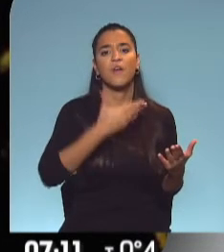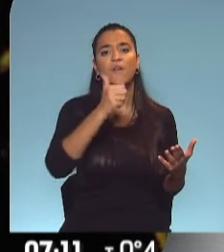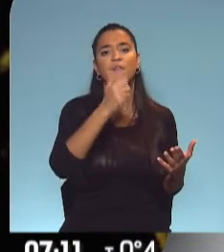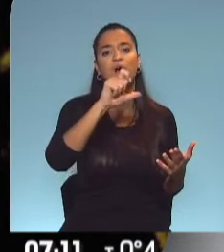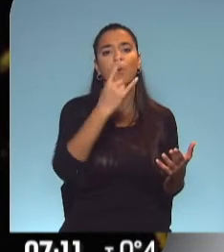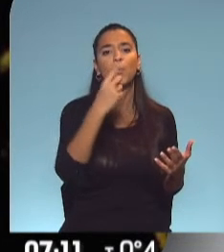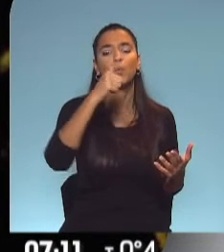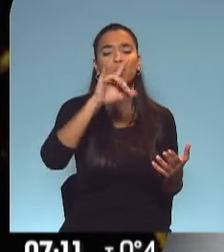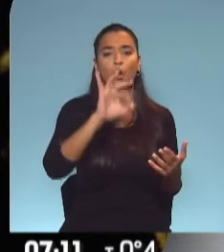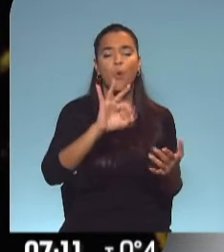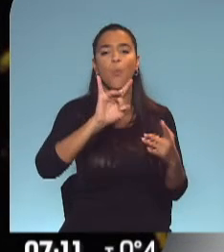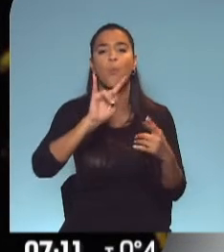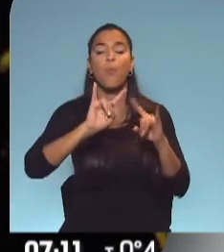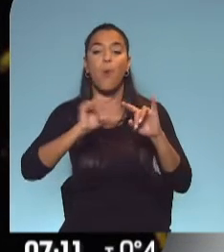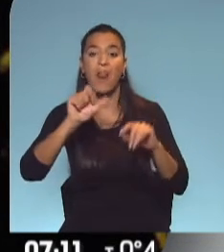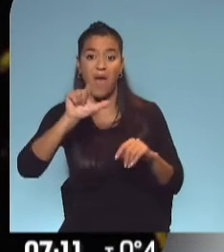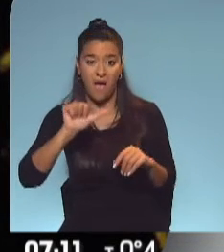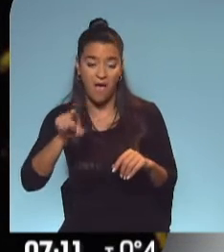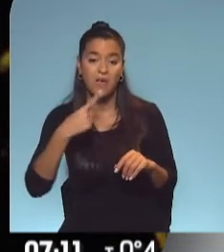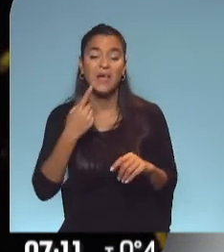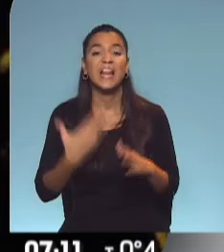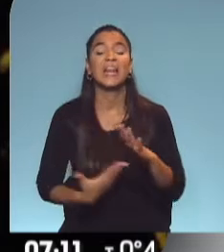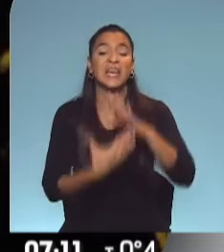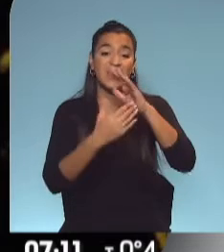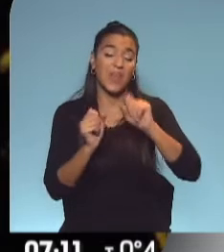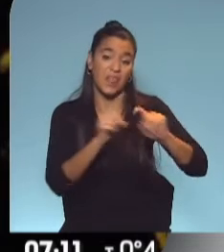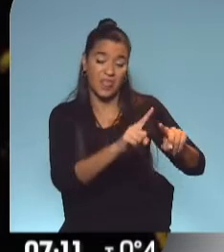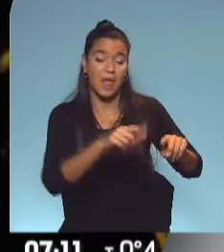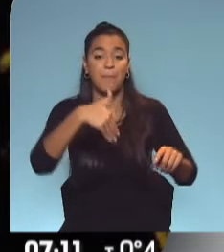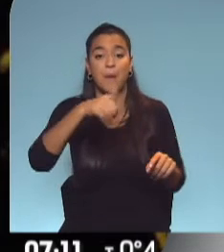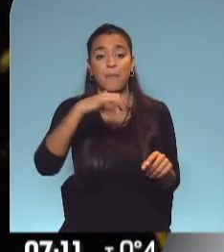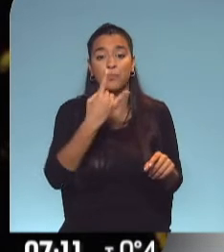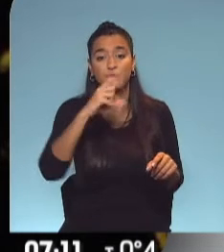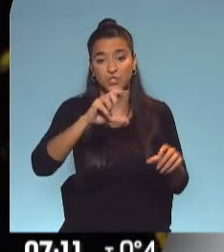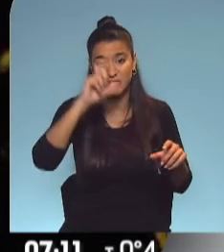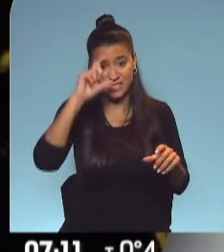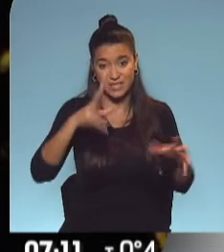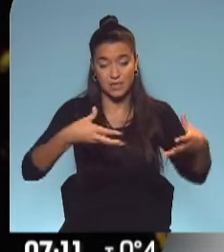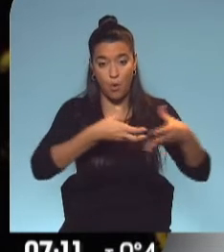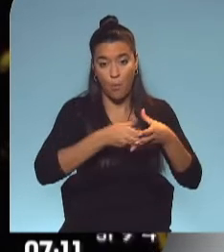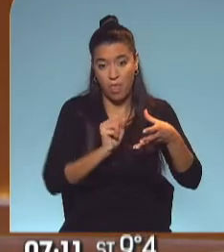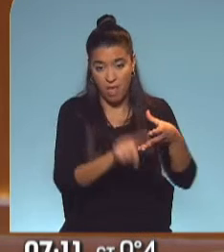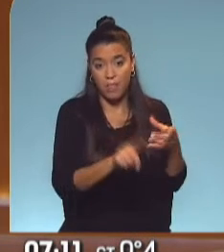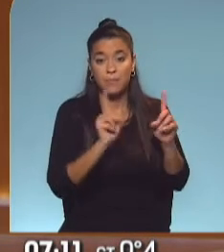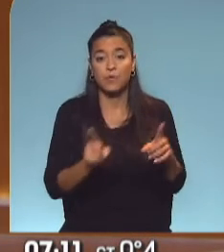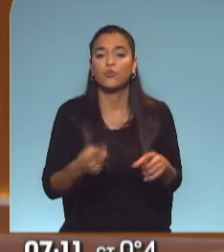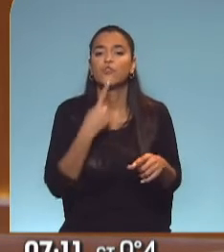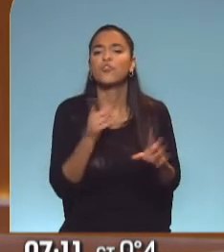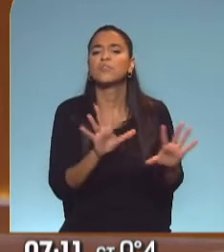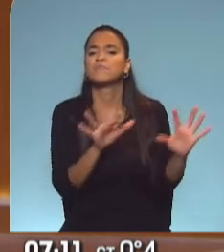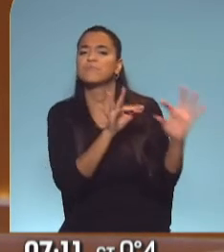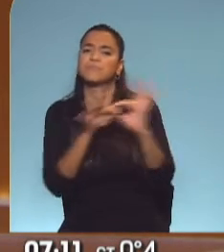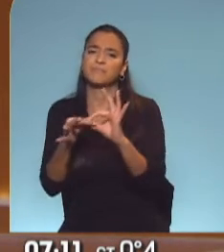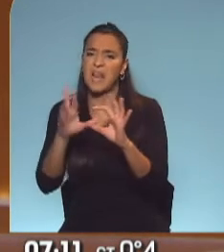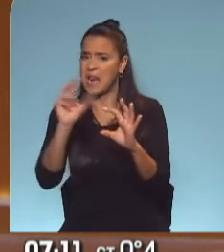Walla, uno de los líderes de la comunidad Mapuche, quien además, dicho sea de paso, él no se identificaba con la